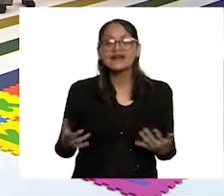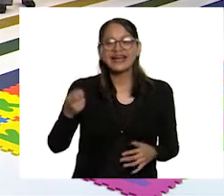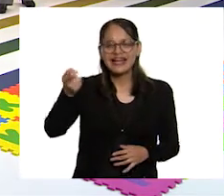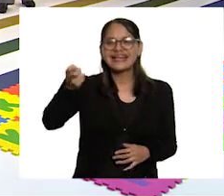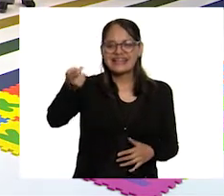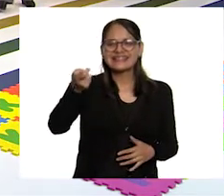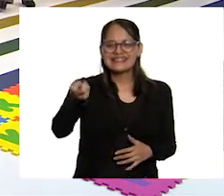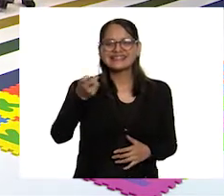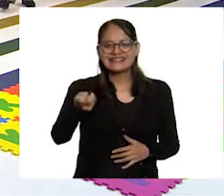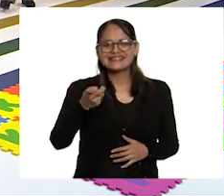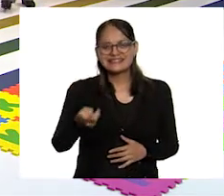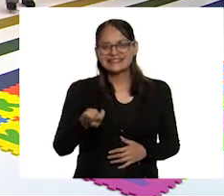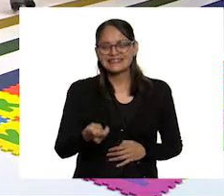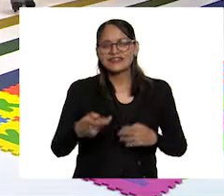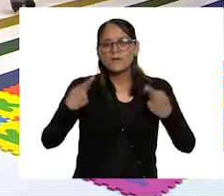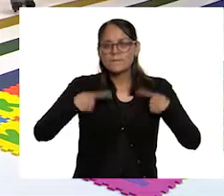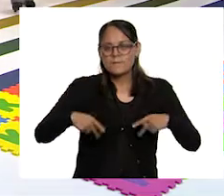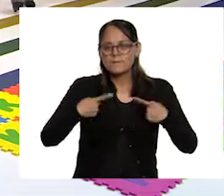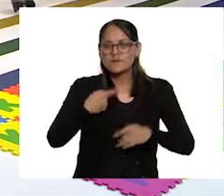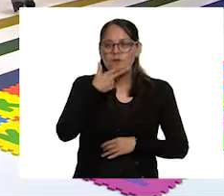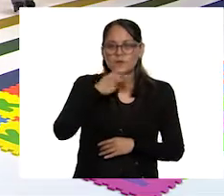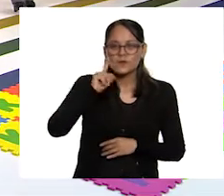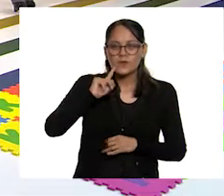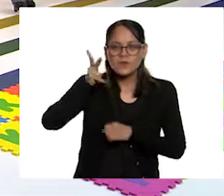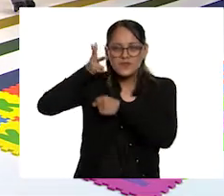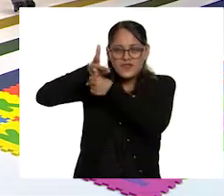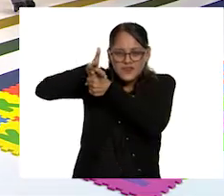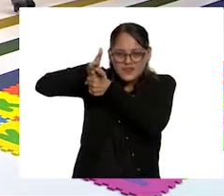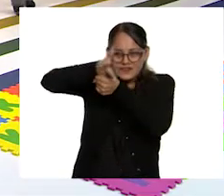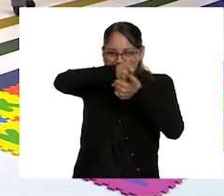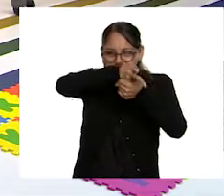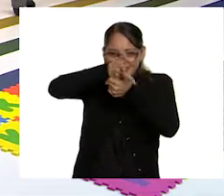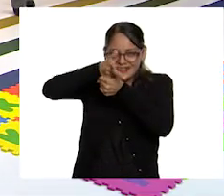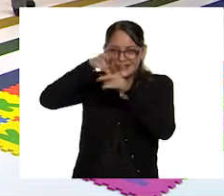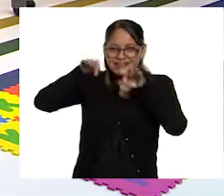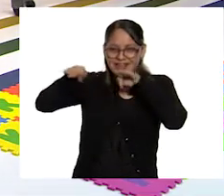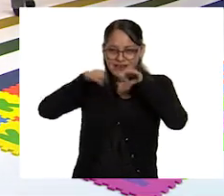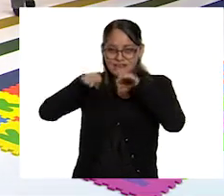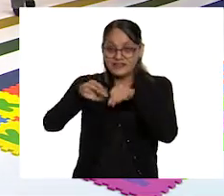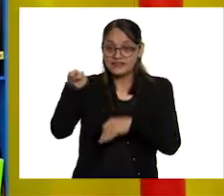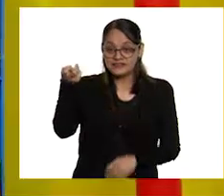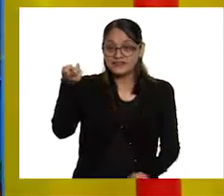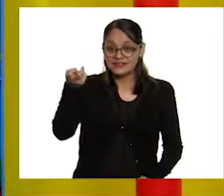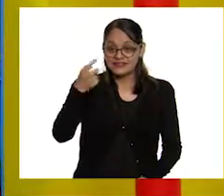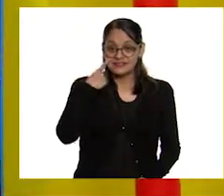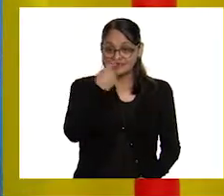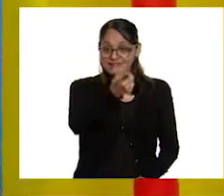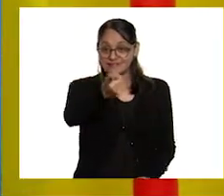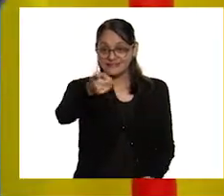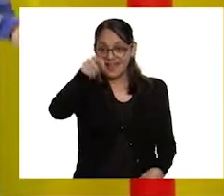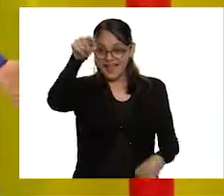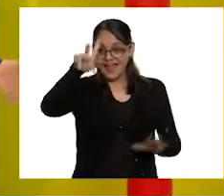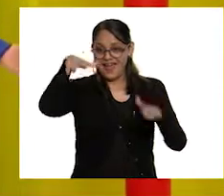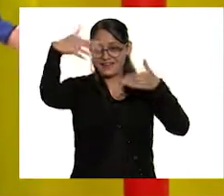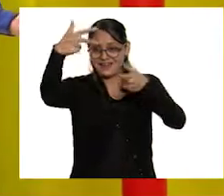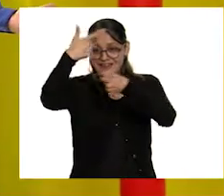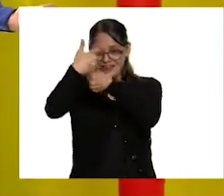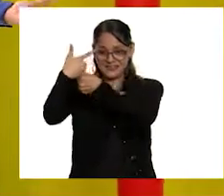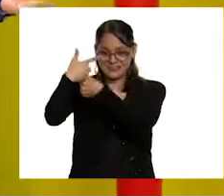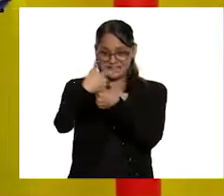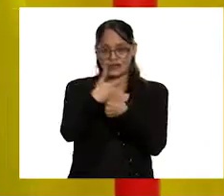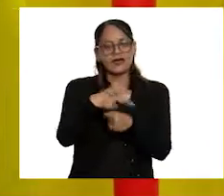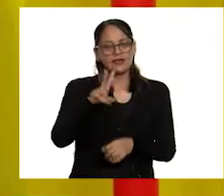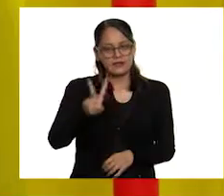¡Exacto! De las camarógrafas o camarógrafos. Aquí los tenemos, ¿verdad? Oye, también quiero